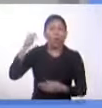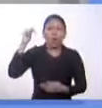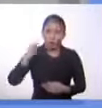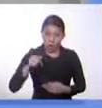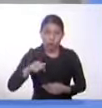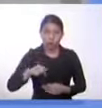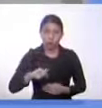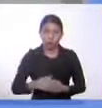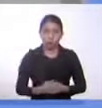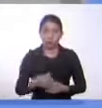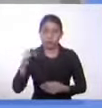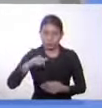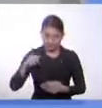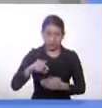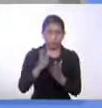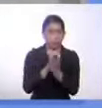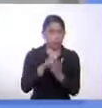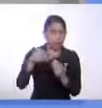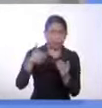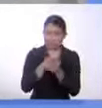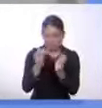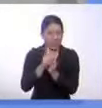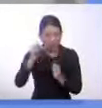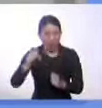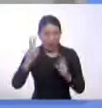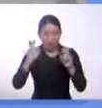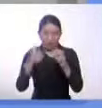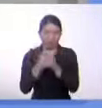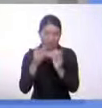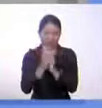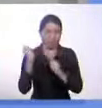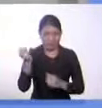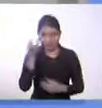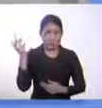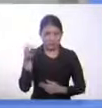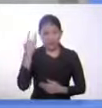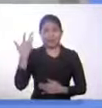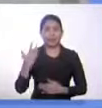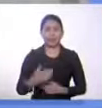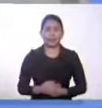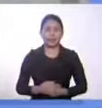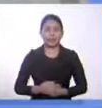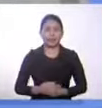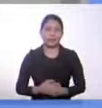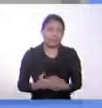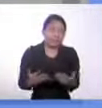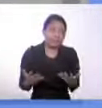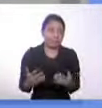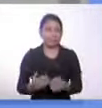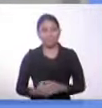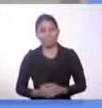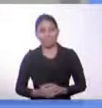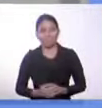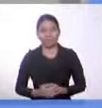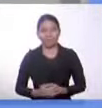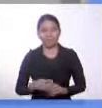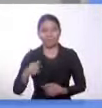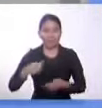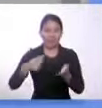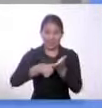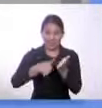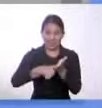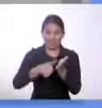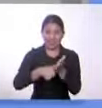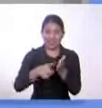con este problema que se da, un problema serio porque, quieras o no, como alcaldía del